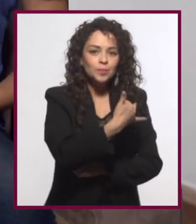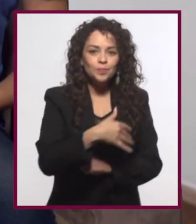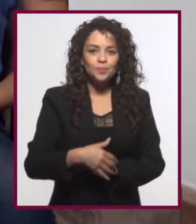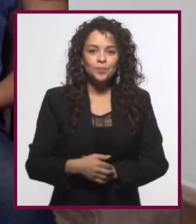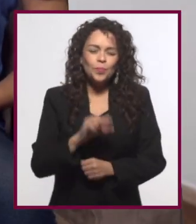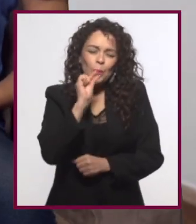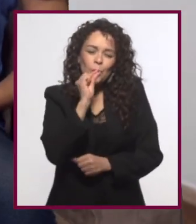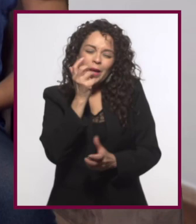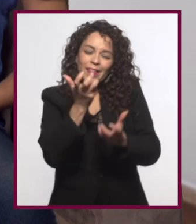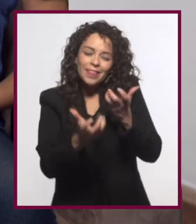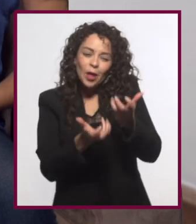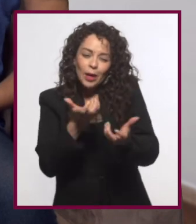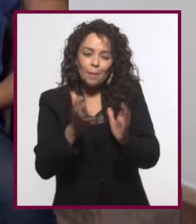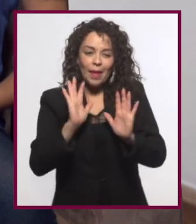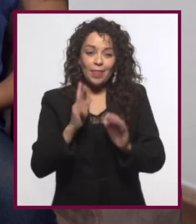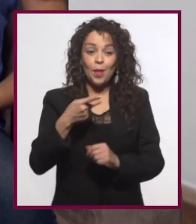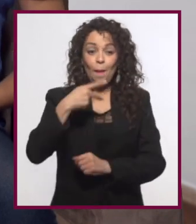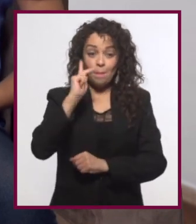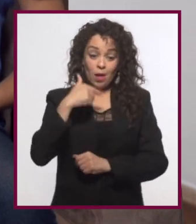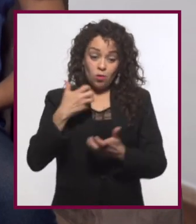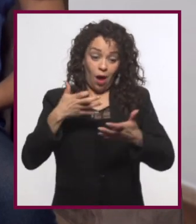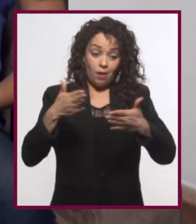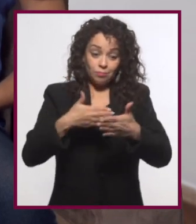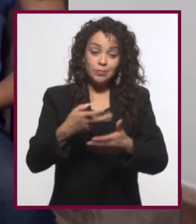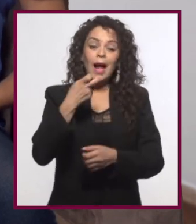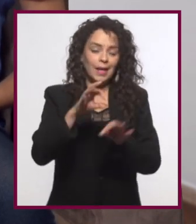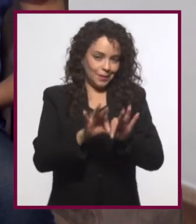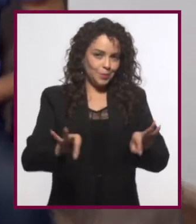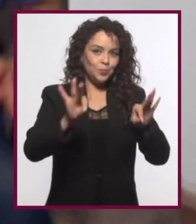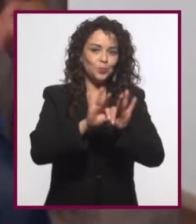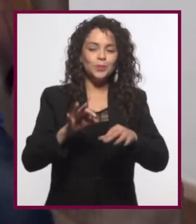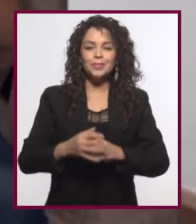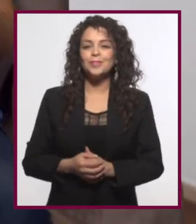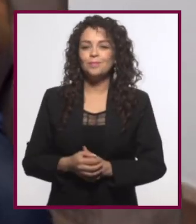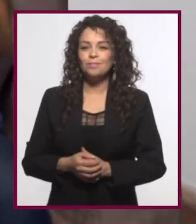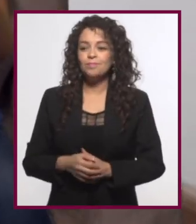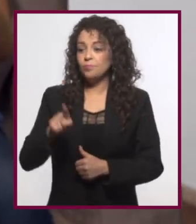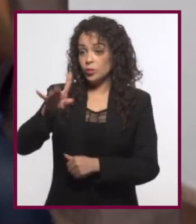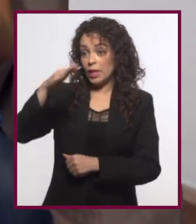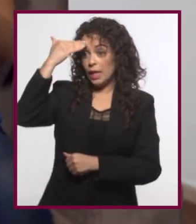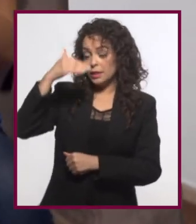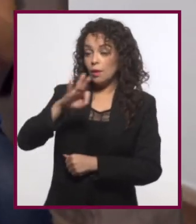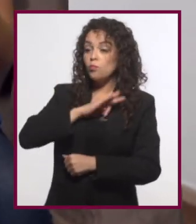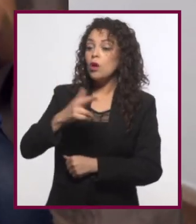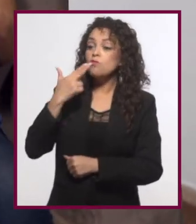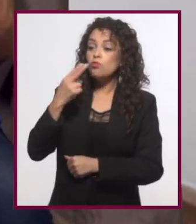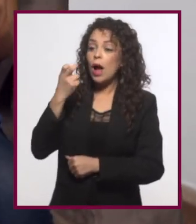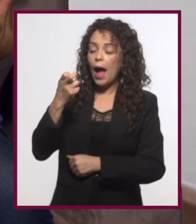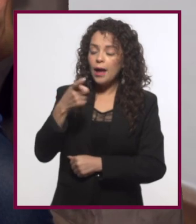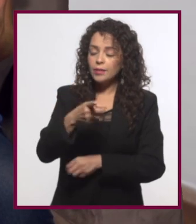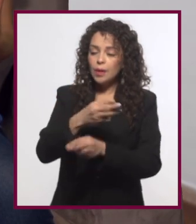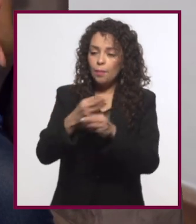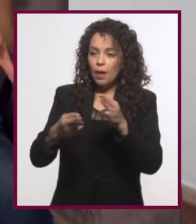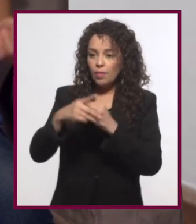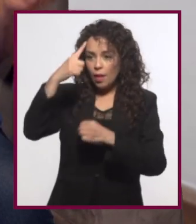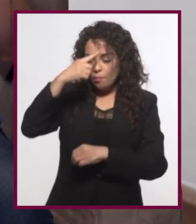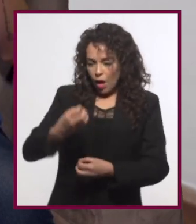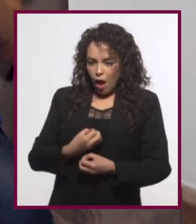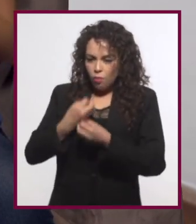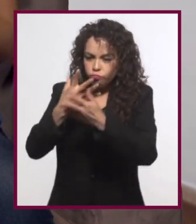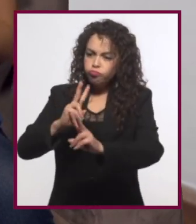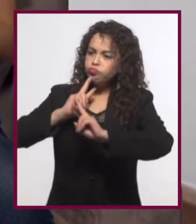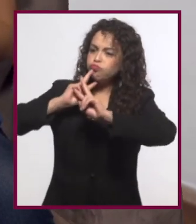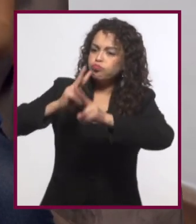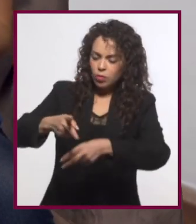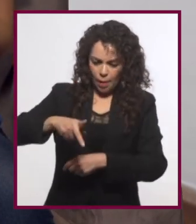Bueno, se quemó un poquito, pero la intención es lo que cuenta. Así que ya saben, podemos usar estas herramientas para expresar